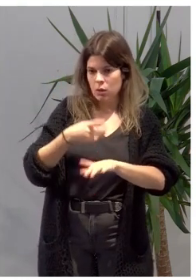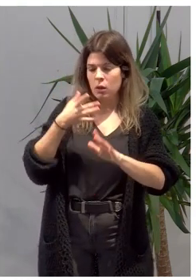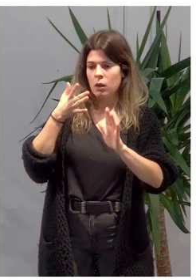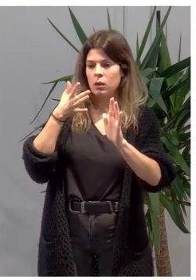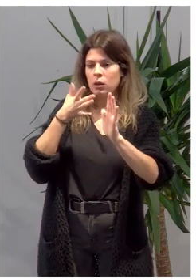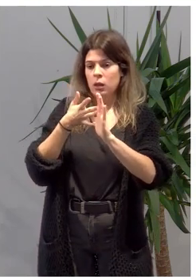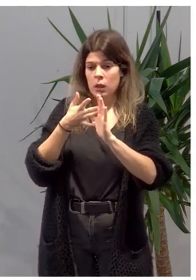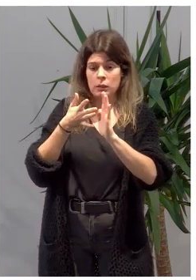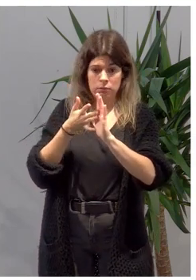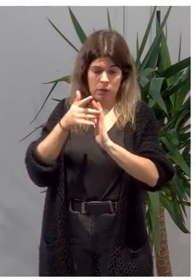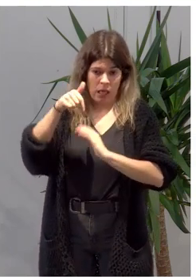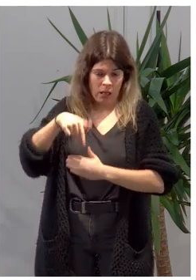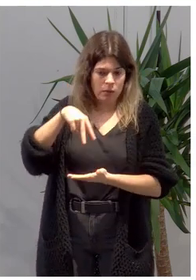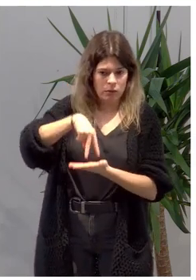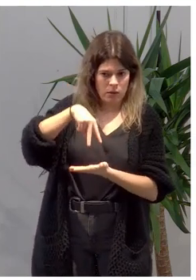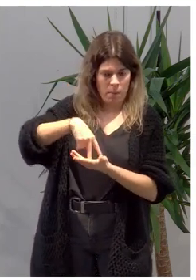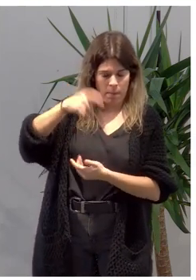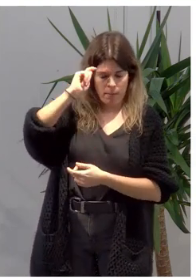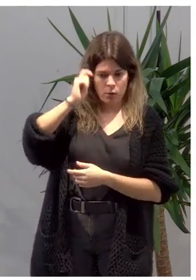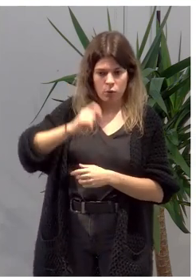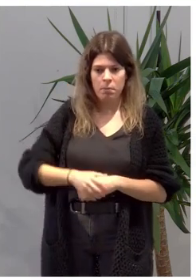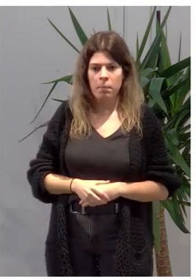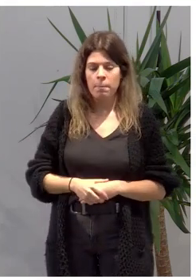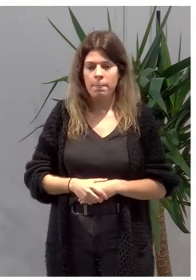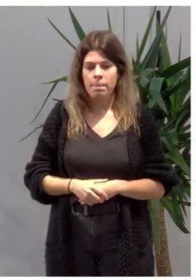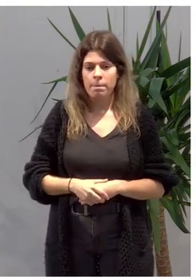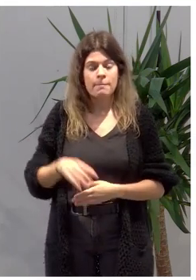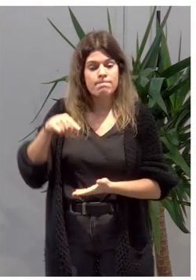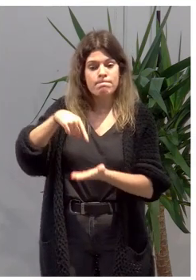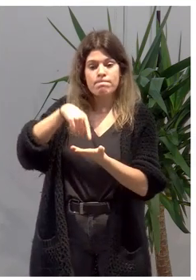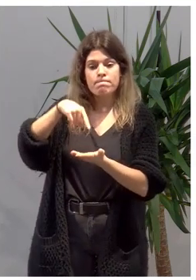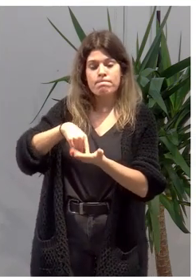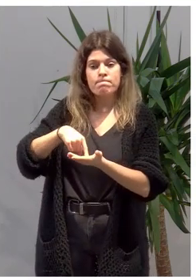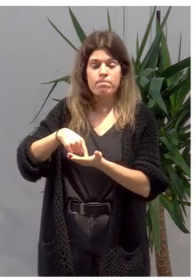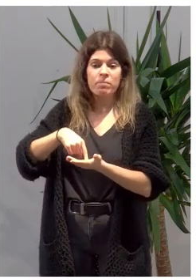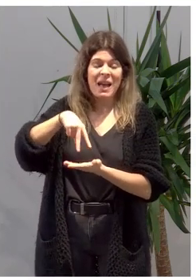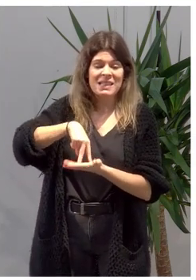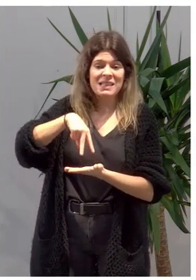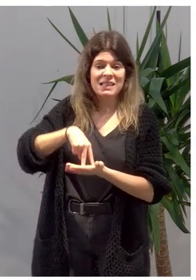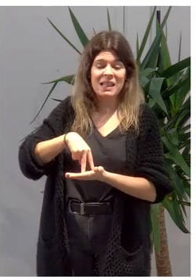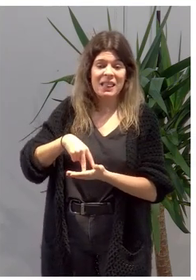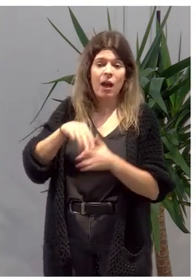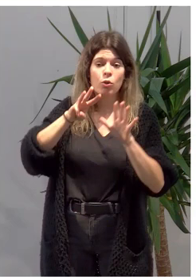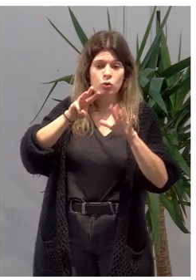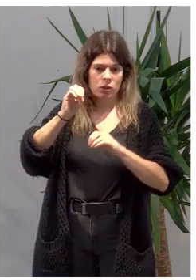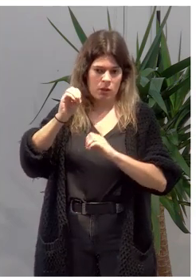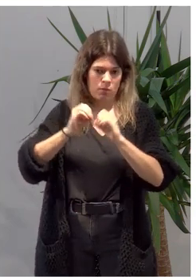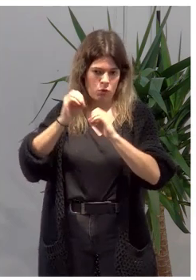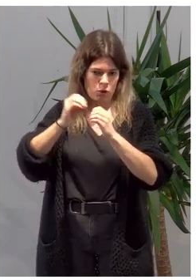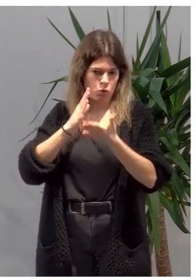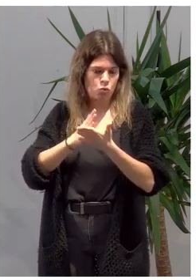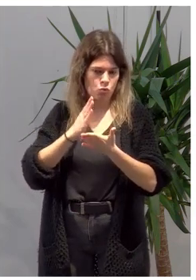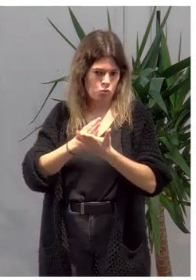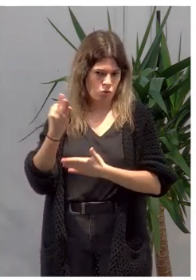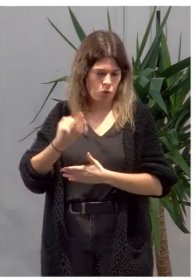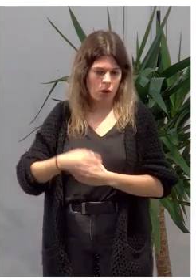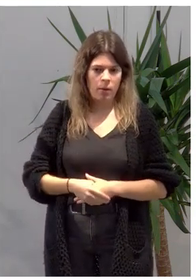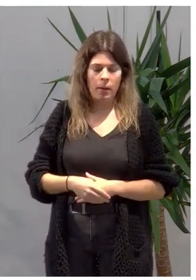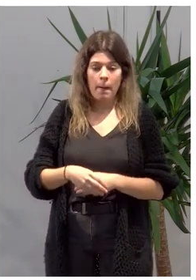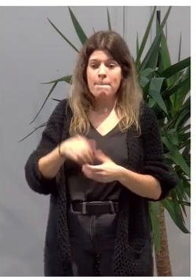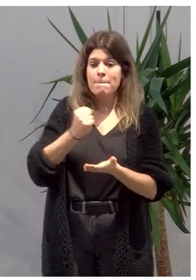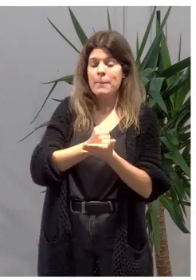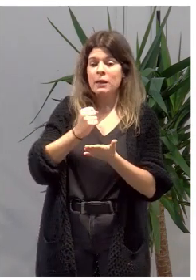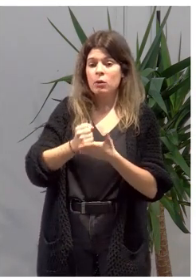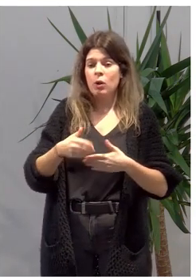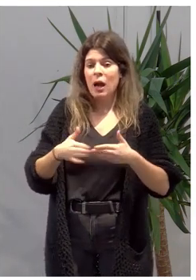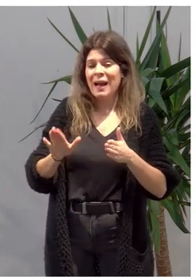presencial aquí en Pamplona. Y se va a exigir la asistencia de un 80% del curso. La matrícula está abierta